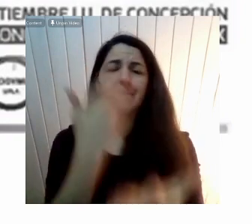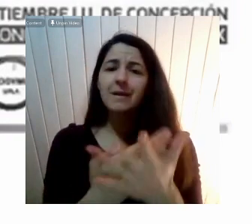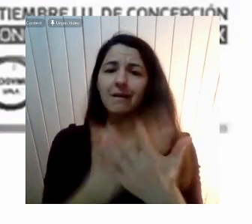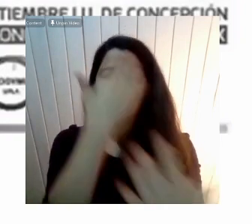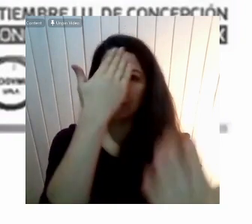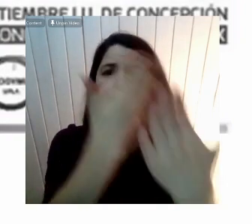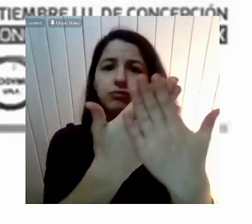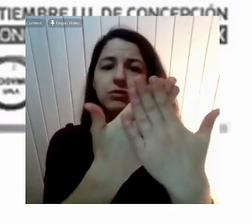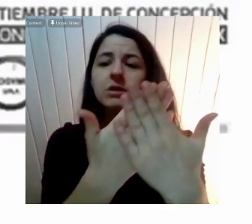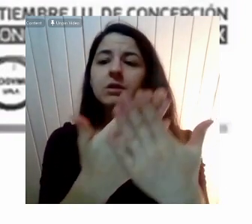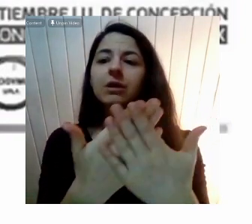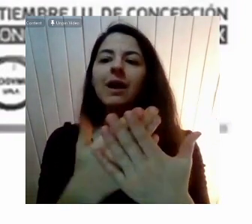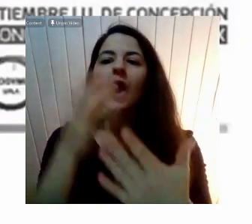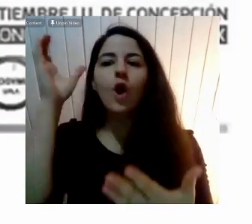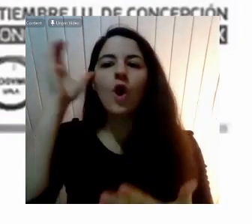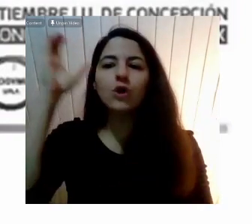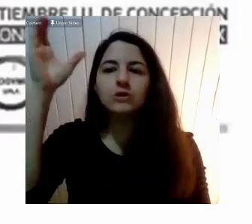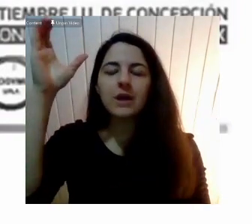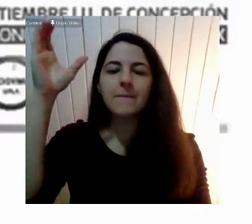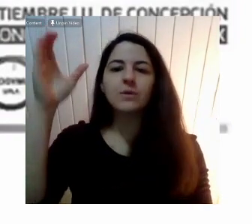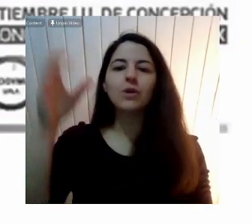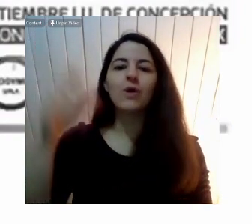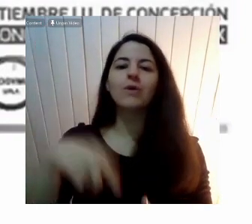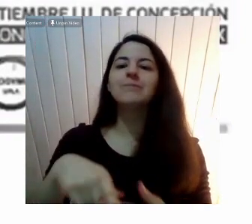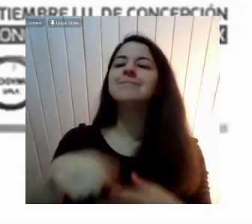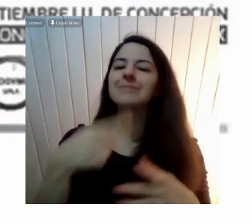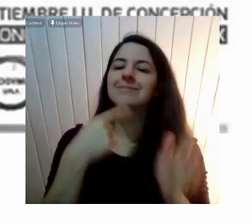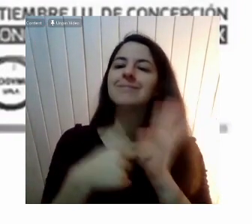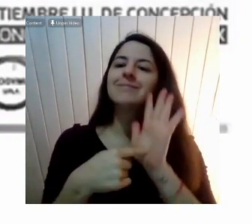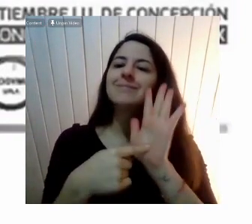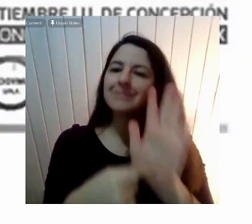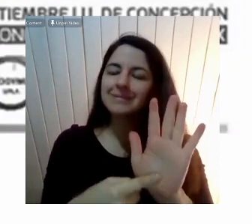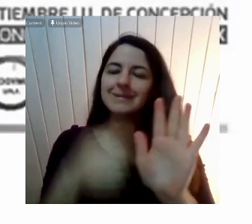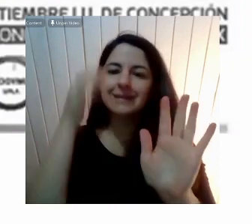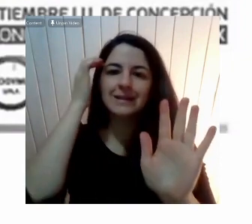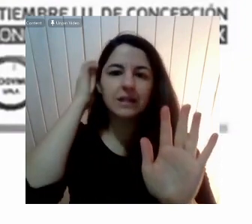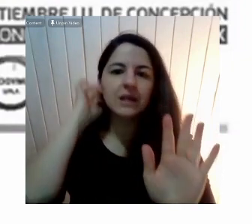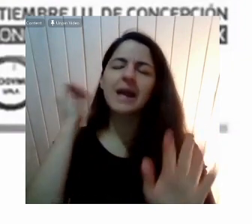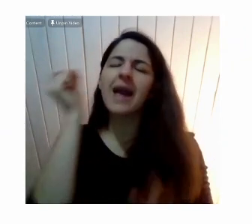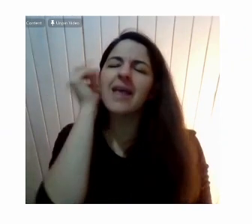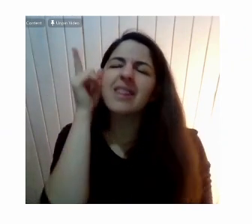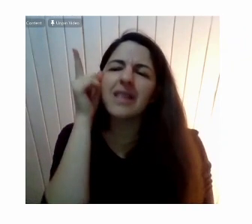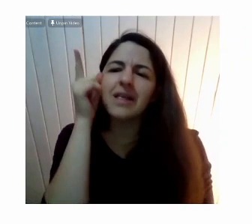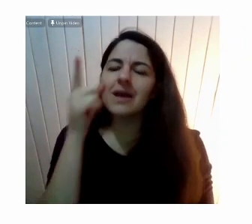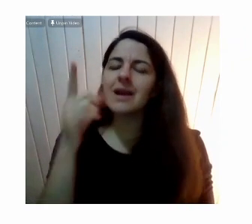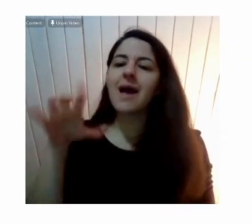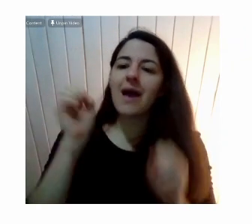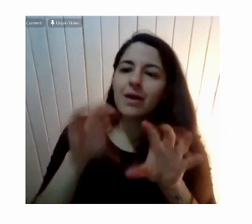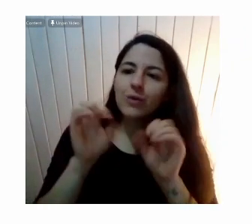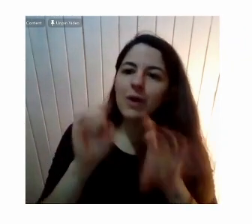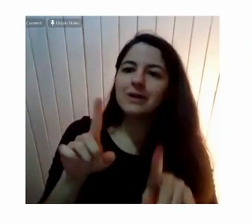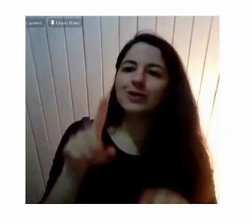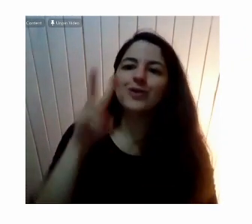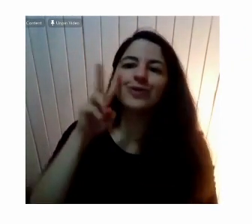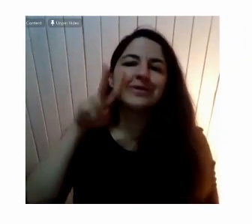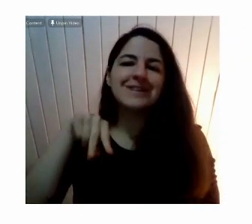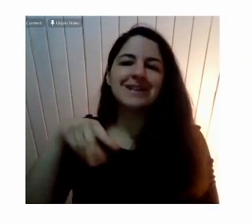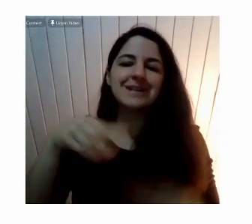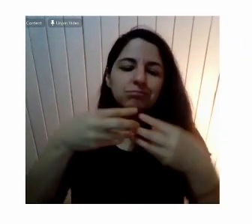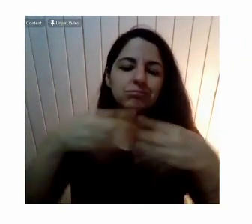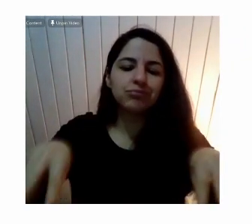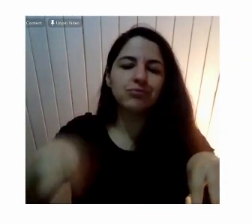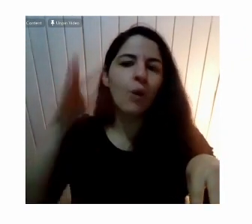Referente a una lucha Y a lo que se va a plantear En relación A lo que vamos a entender Por educación no sexista Entonces en estos encuentros